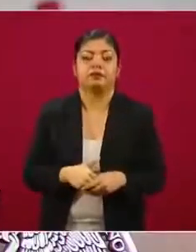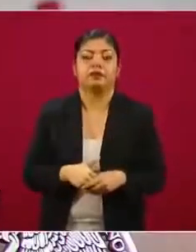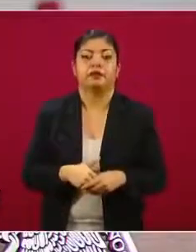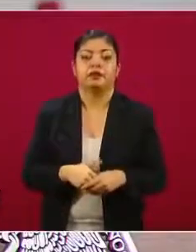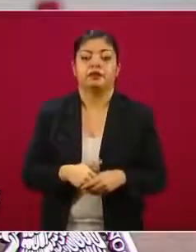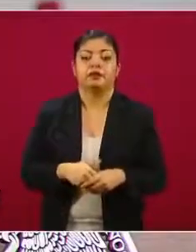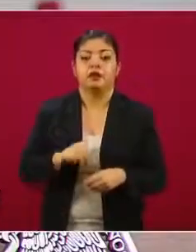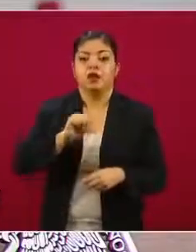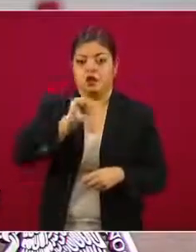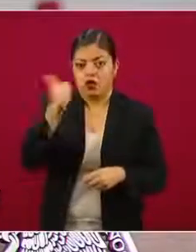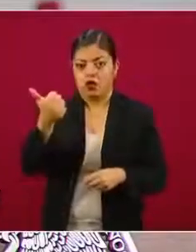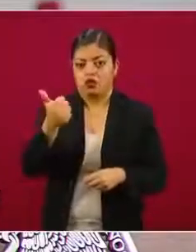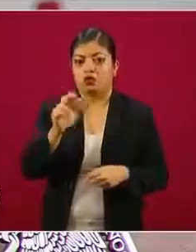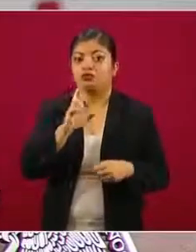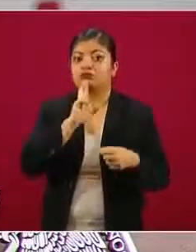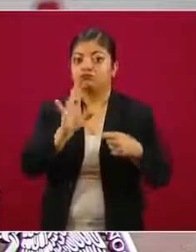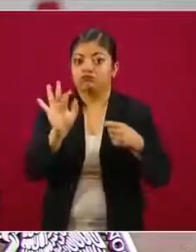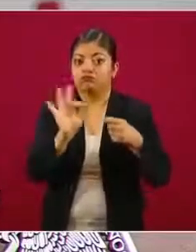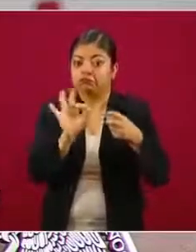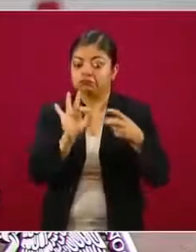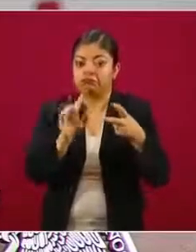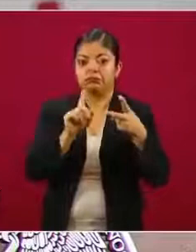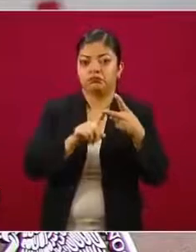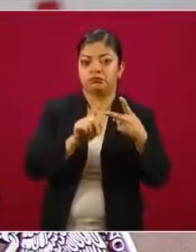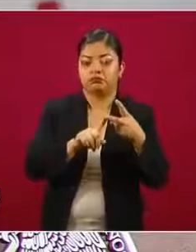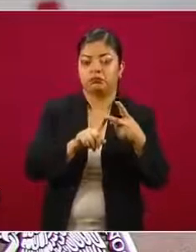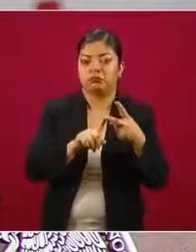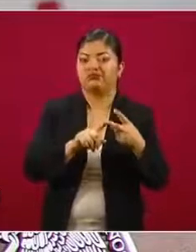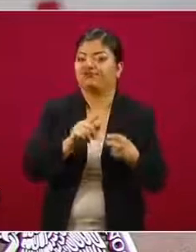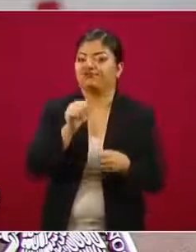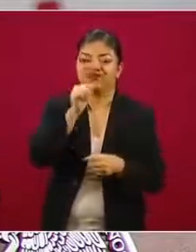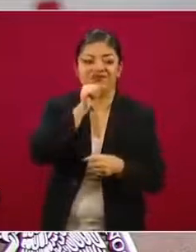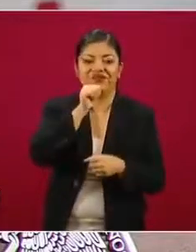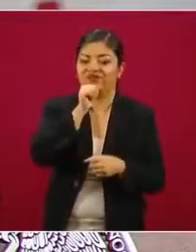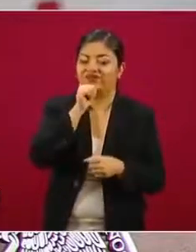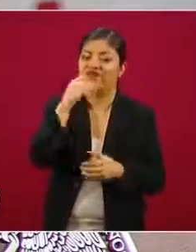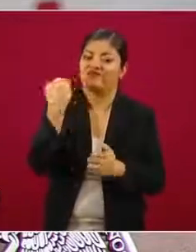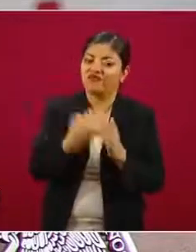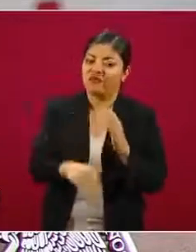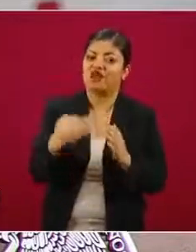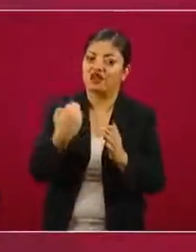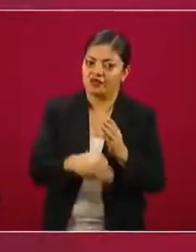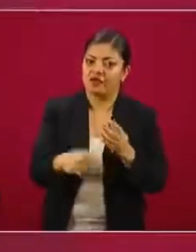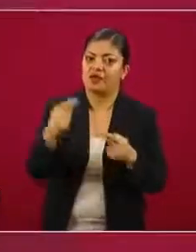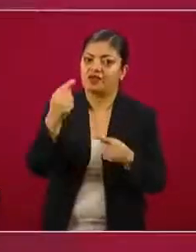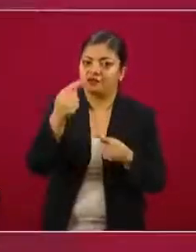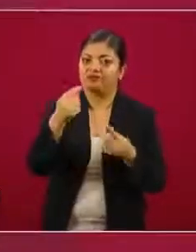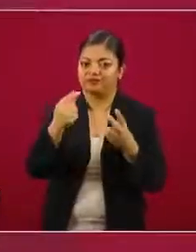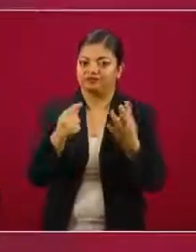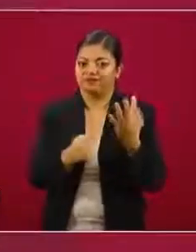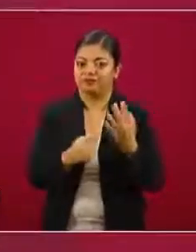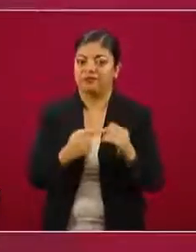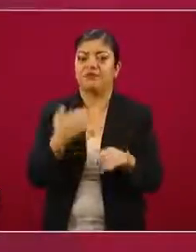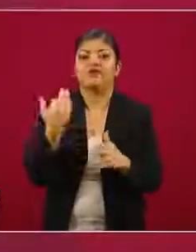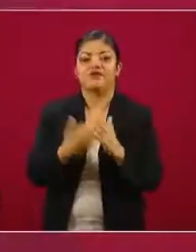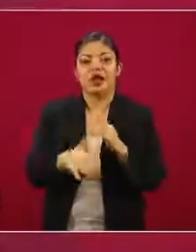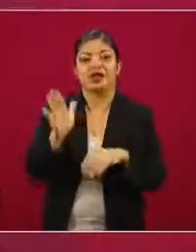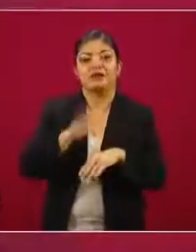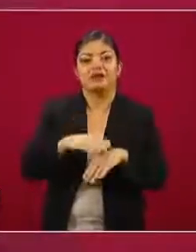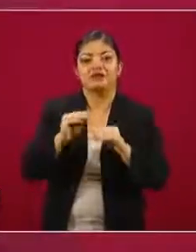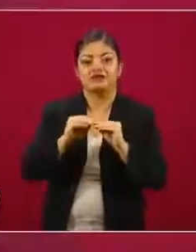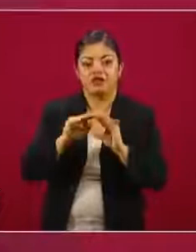La otra respuesta es que es todavía insuficiente y que necesitamos mayor información para